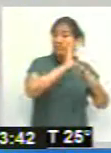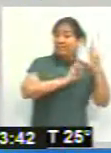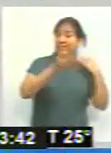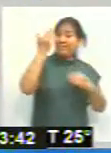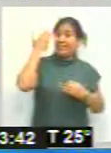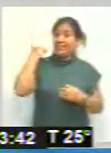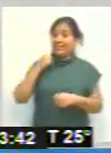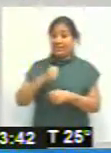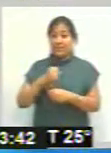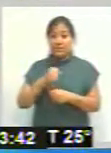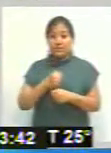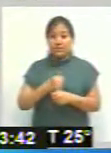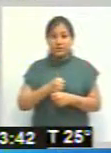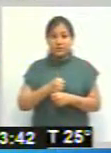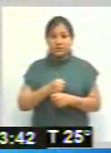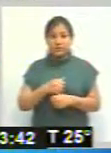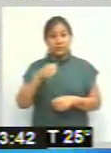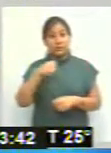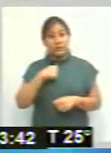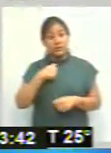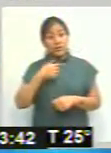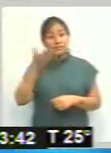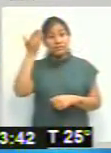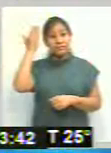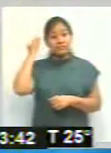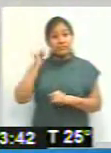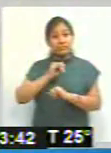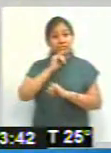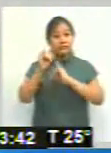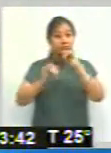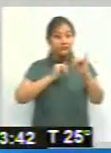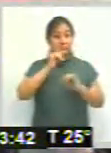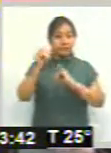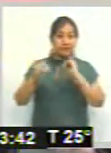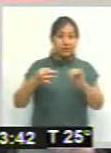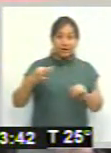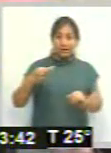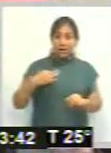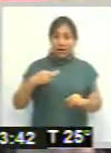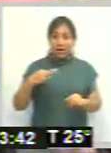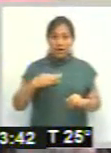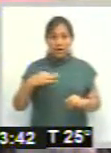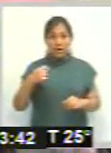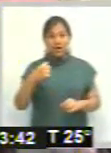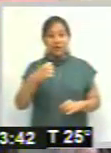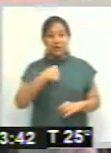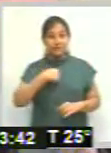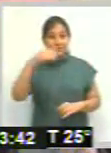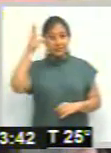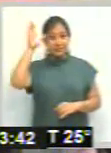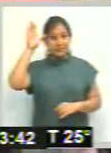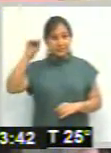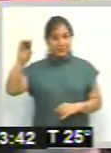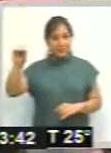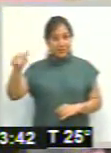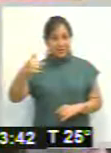bien informado de todo lo que ha pasado año tras año. Aquí mi capacidad, ya